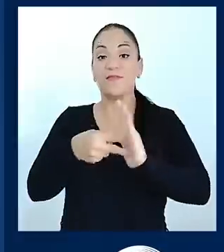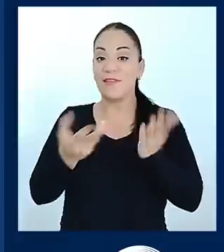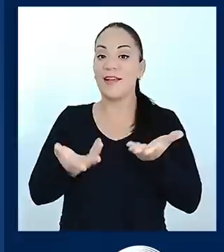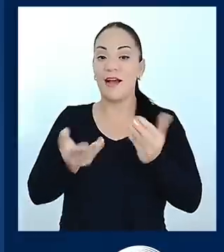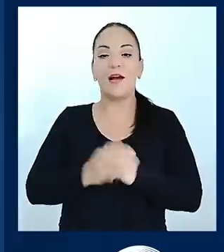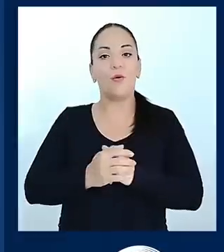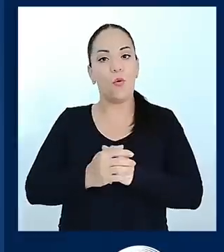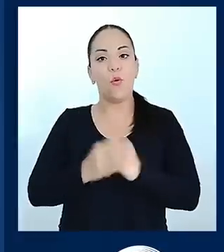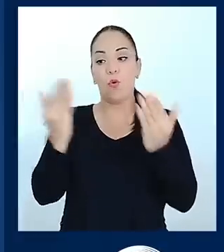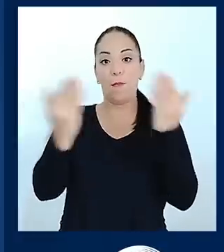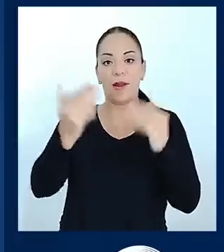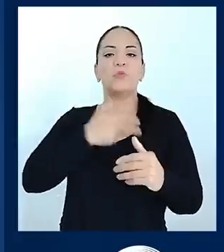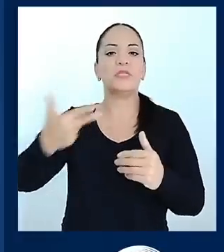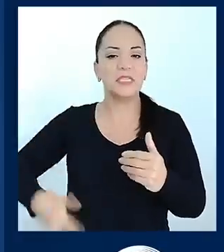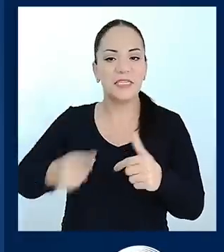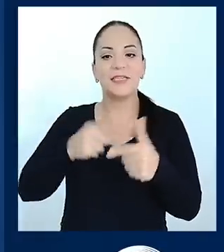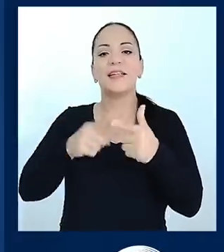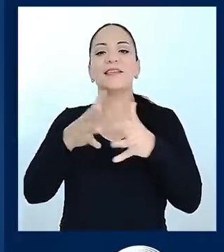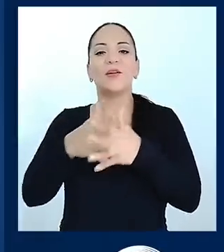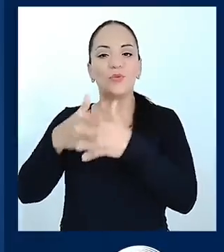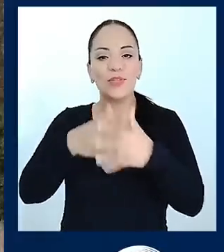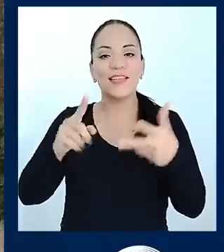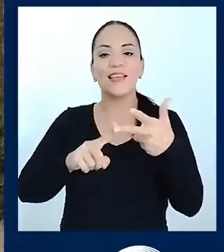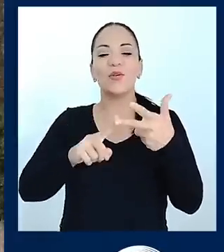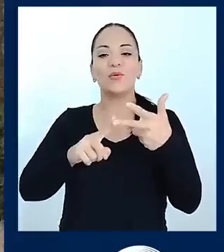China, Estados Unidos o la India.